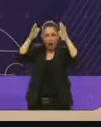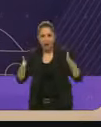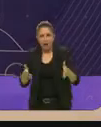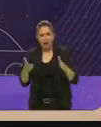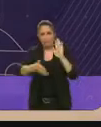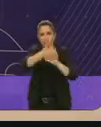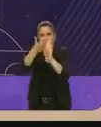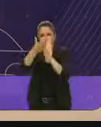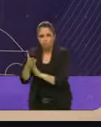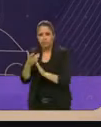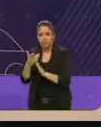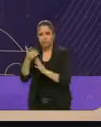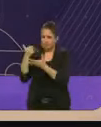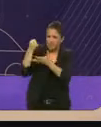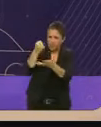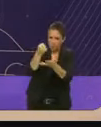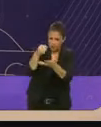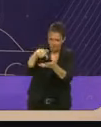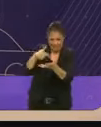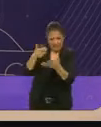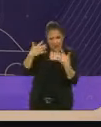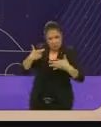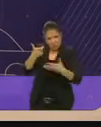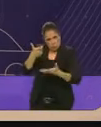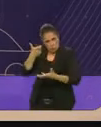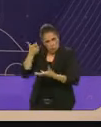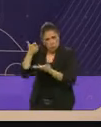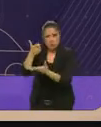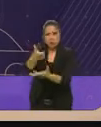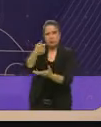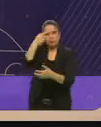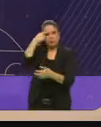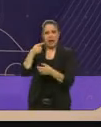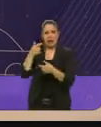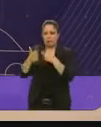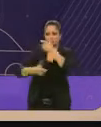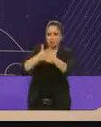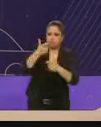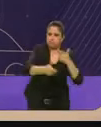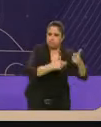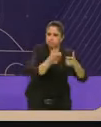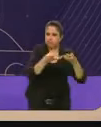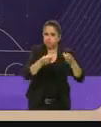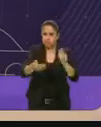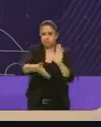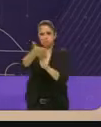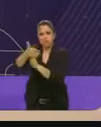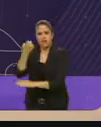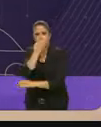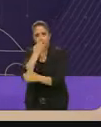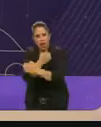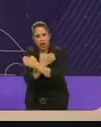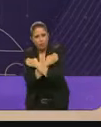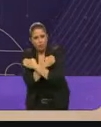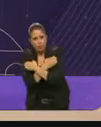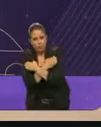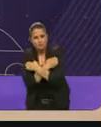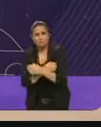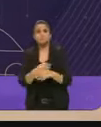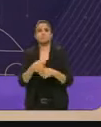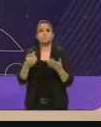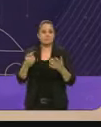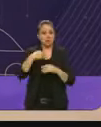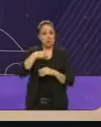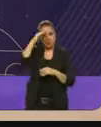fuerte que implica destinarles recursos y yo pienso que las, pues todo lo que